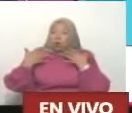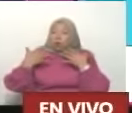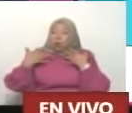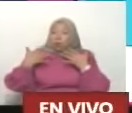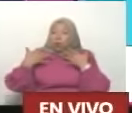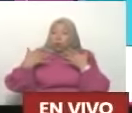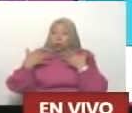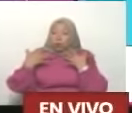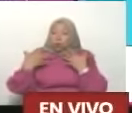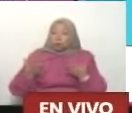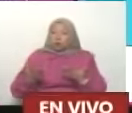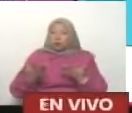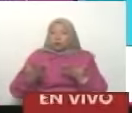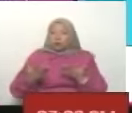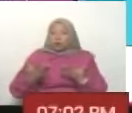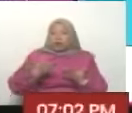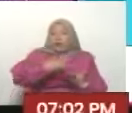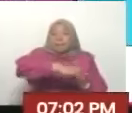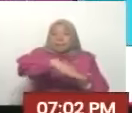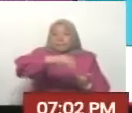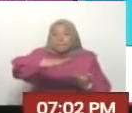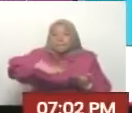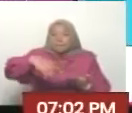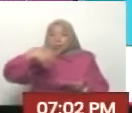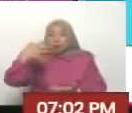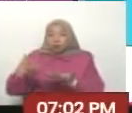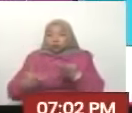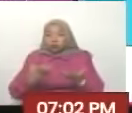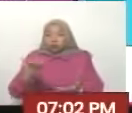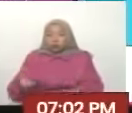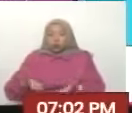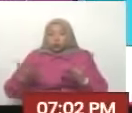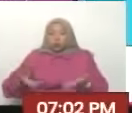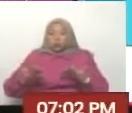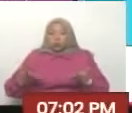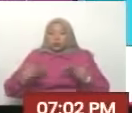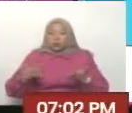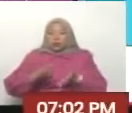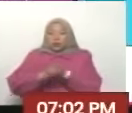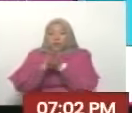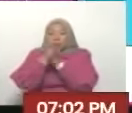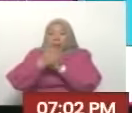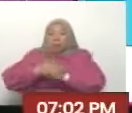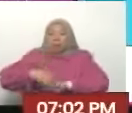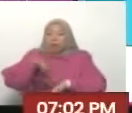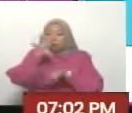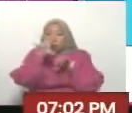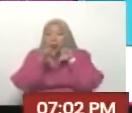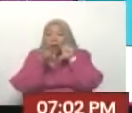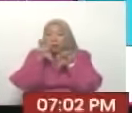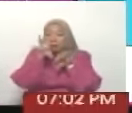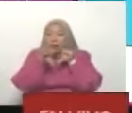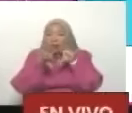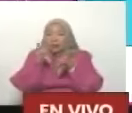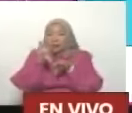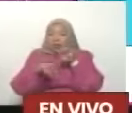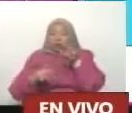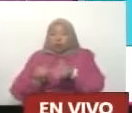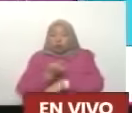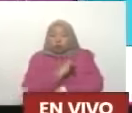calentamiento de los mares desaparición de especies grandes